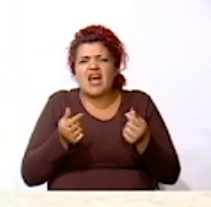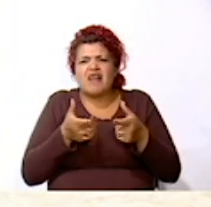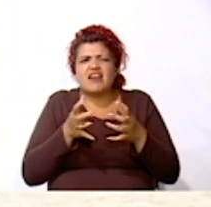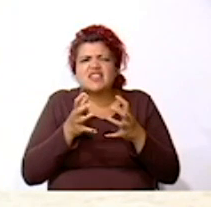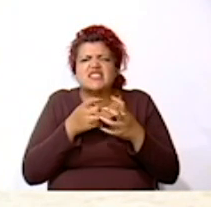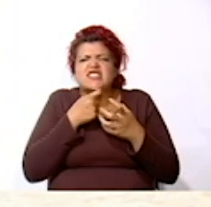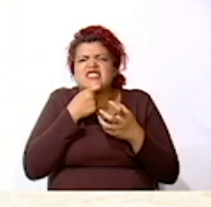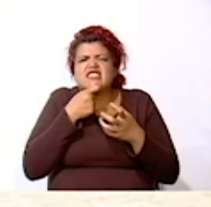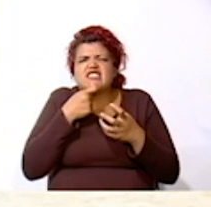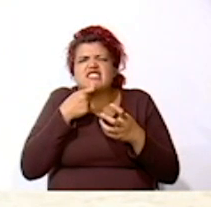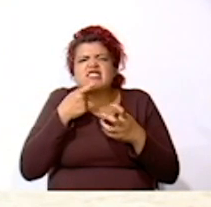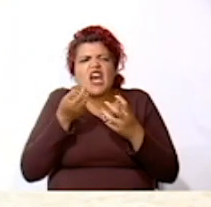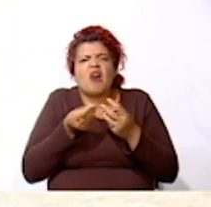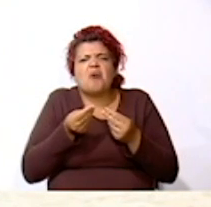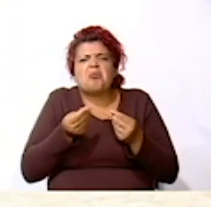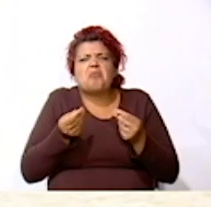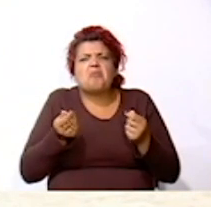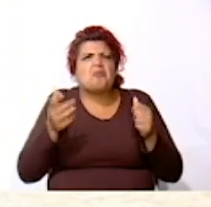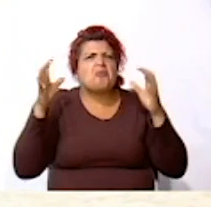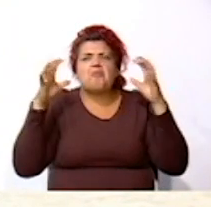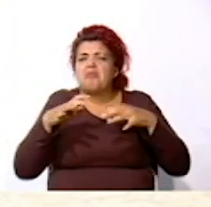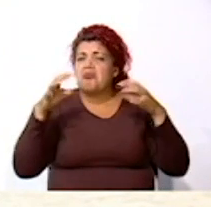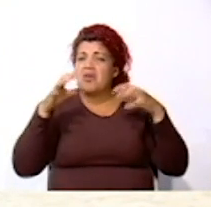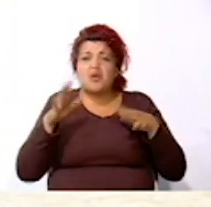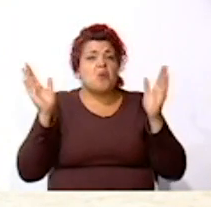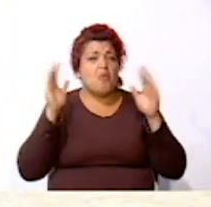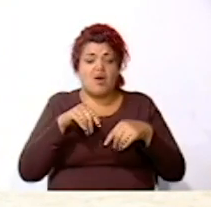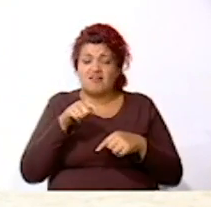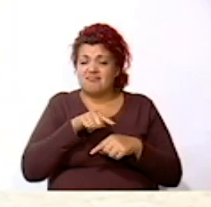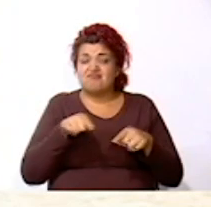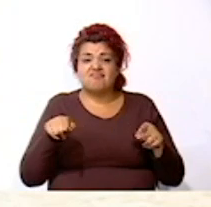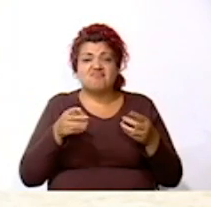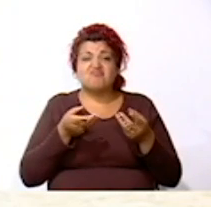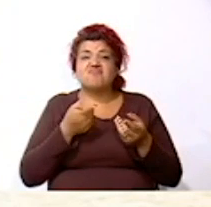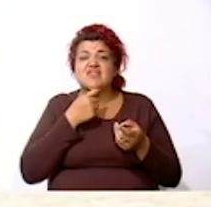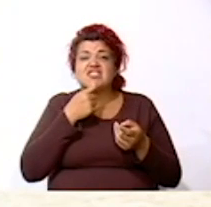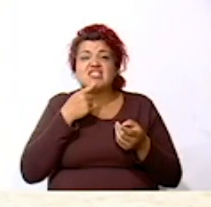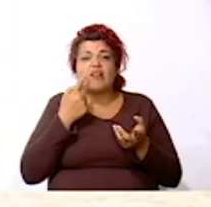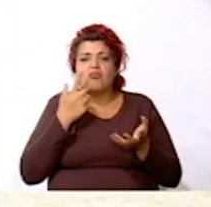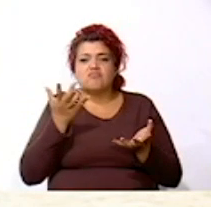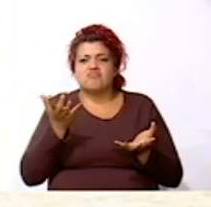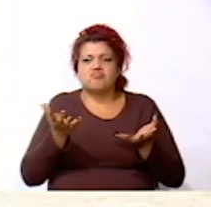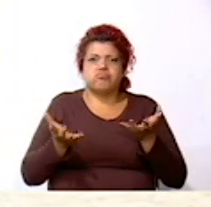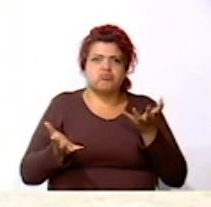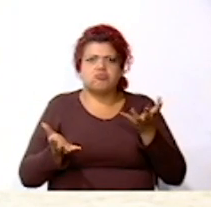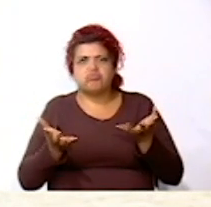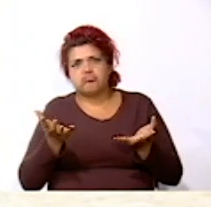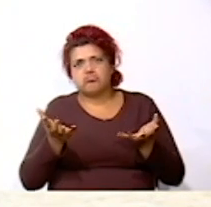seca Escasez de lluvias y eso produce un gran desequilibrio